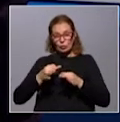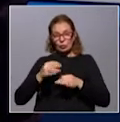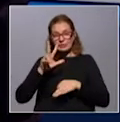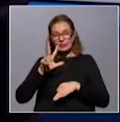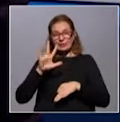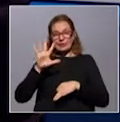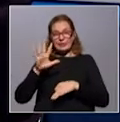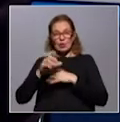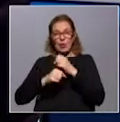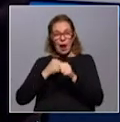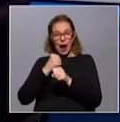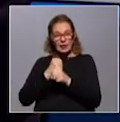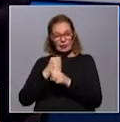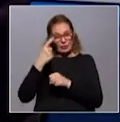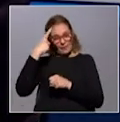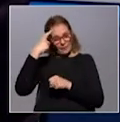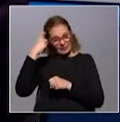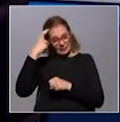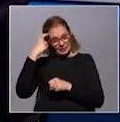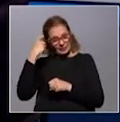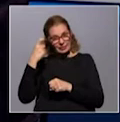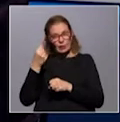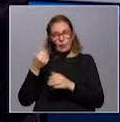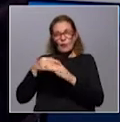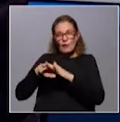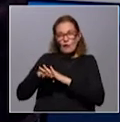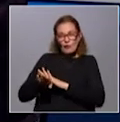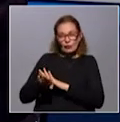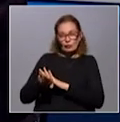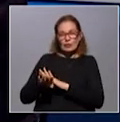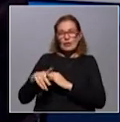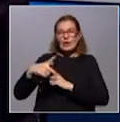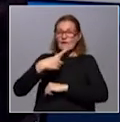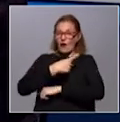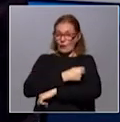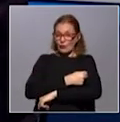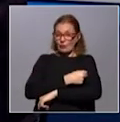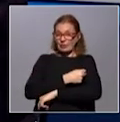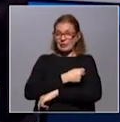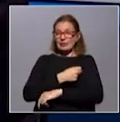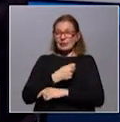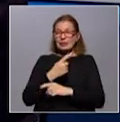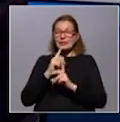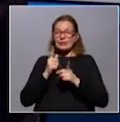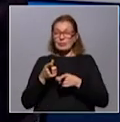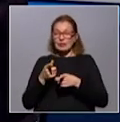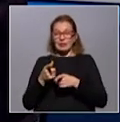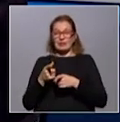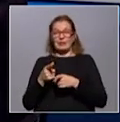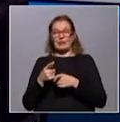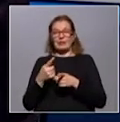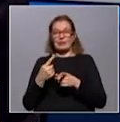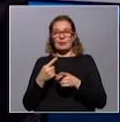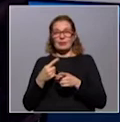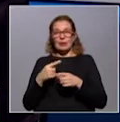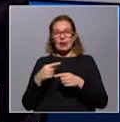35 años de experiencia a través de nuestro fondo rotatorio de vacunas, de jeringas y de insumos críticos